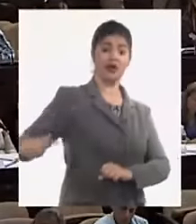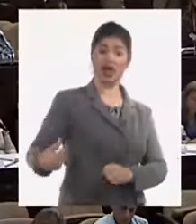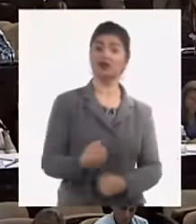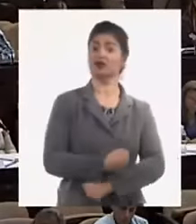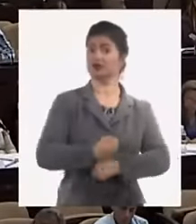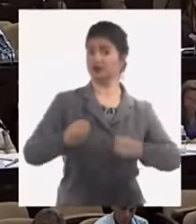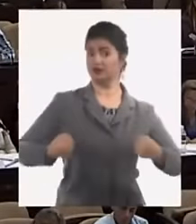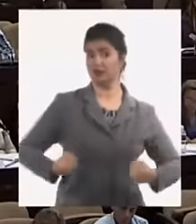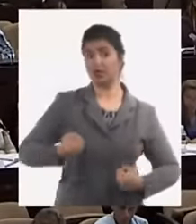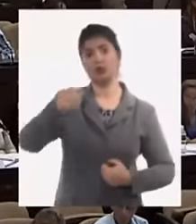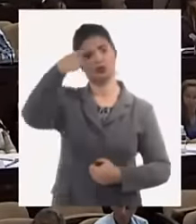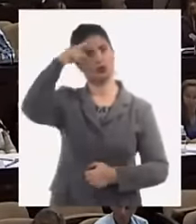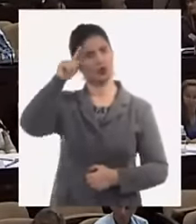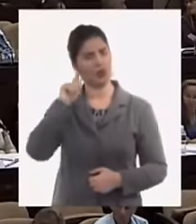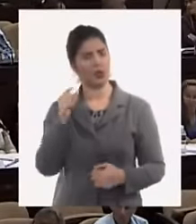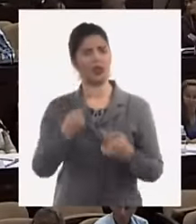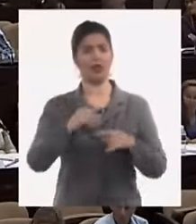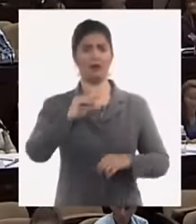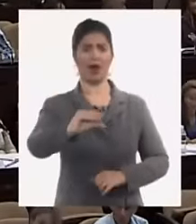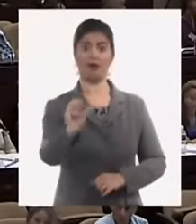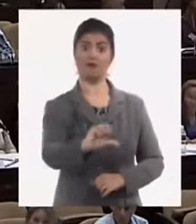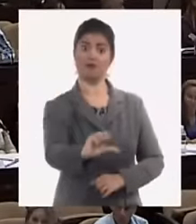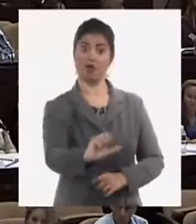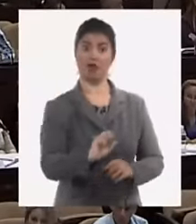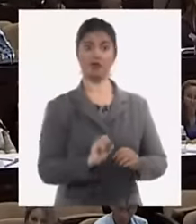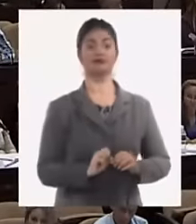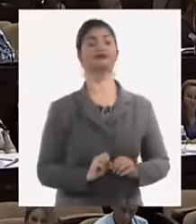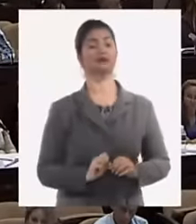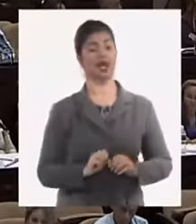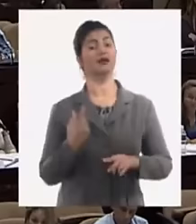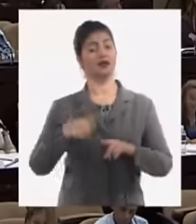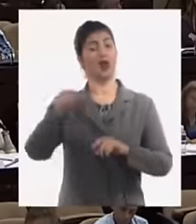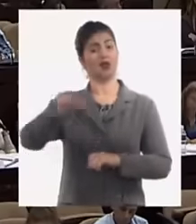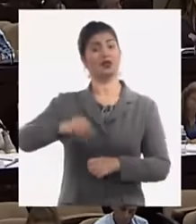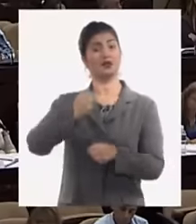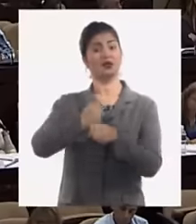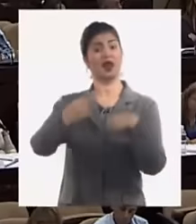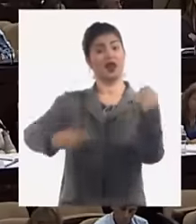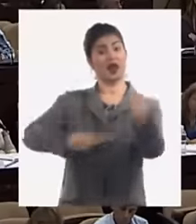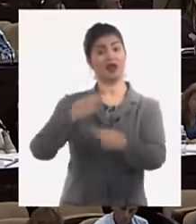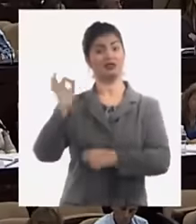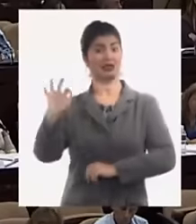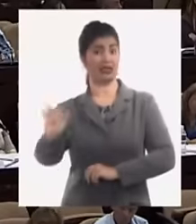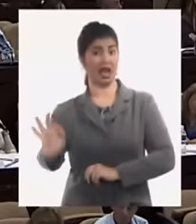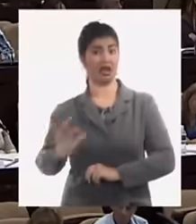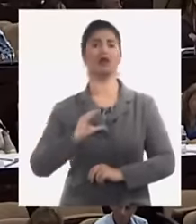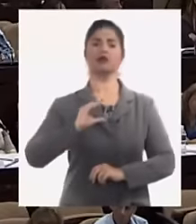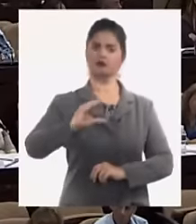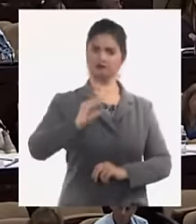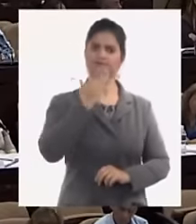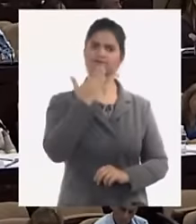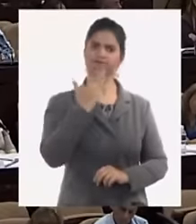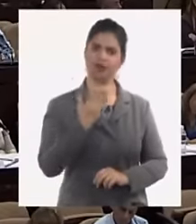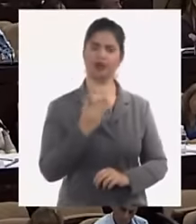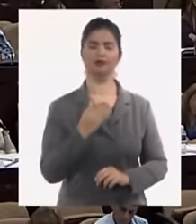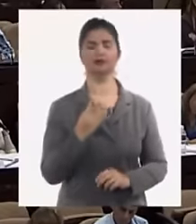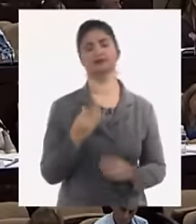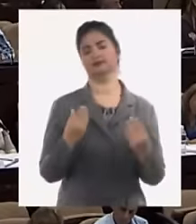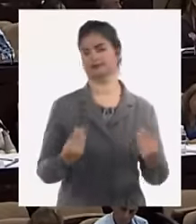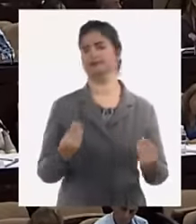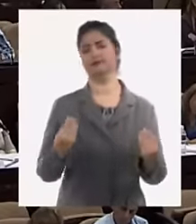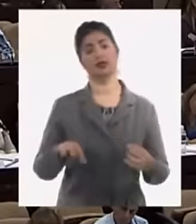en este sentido ahora muchas de estas cosas las vamos a recoger en la ley de empresa en esta sesión